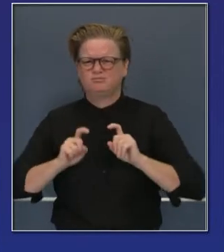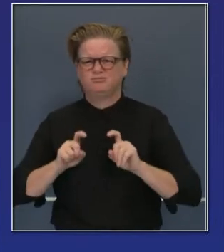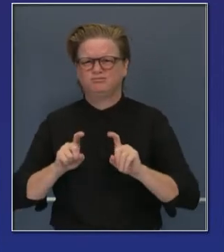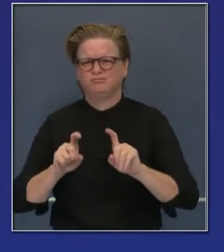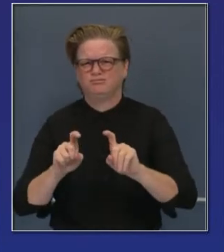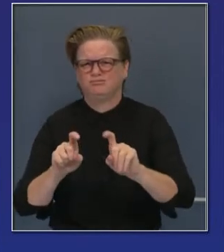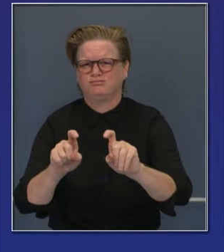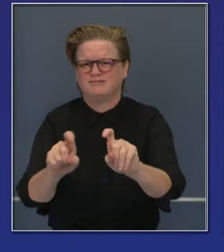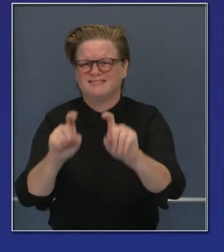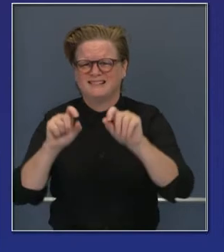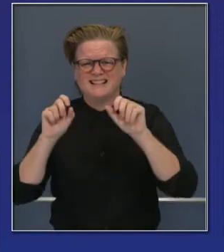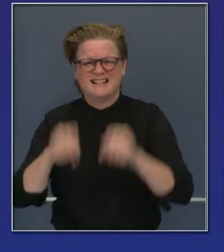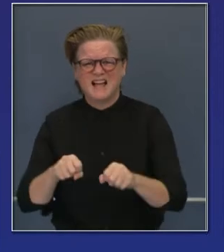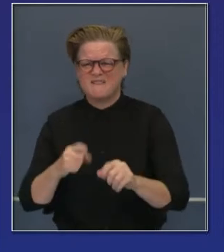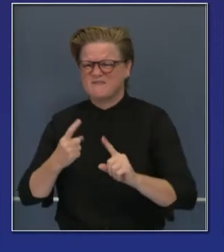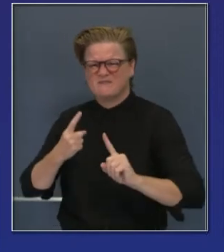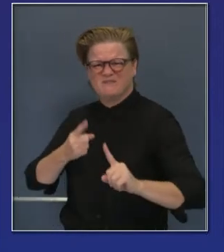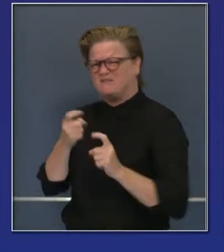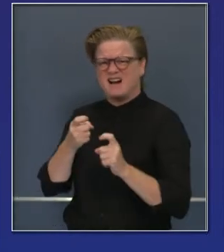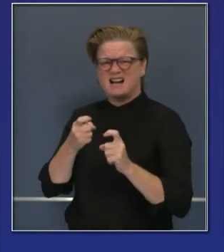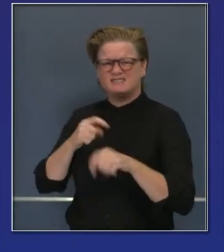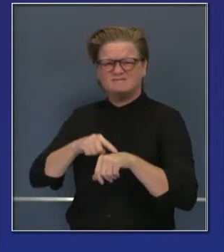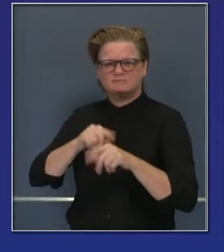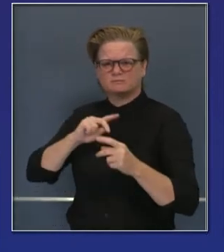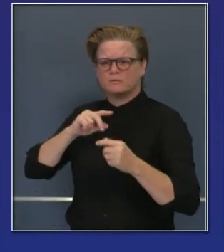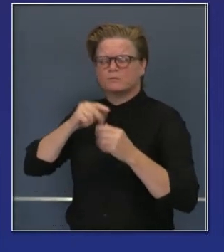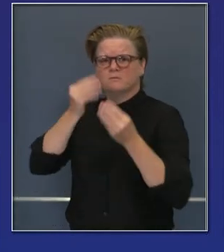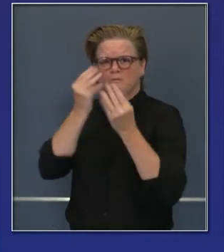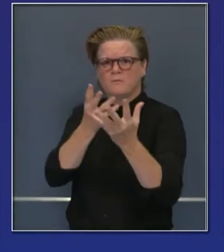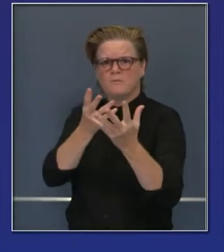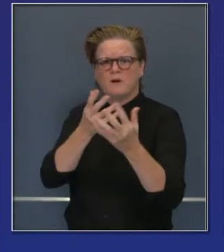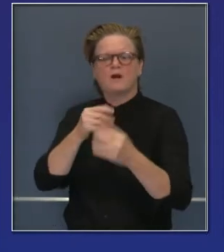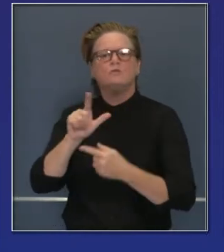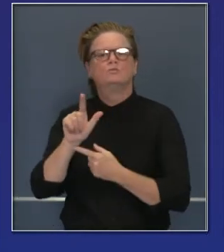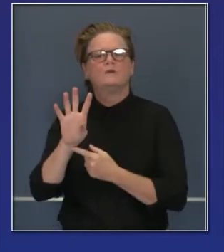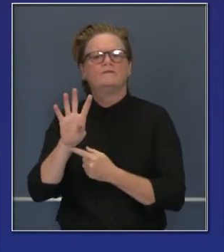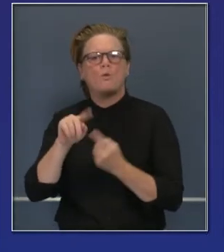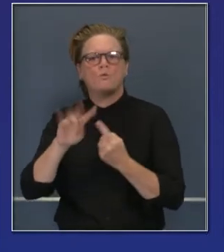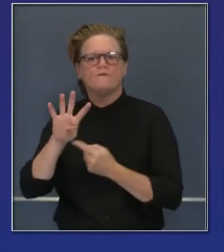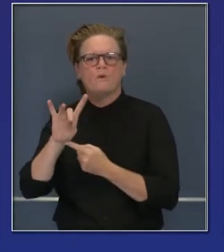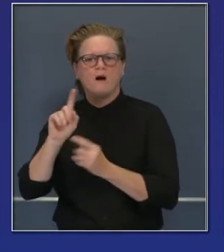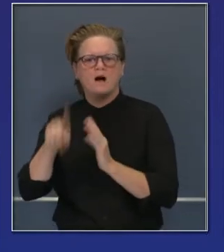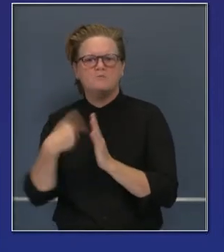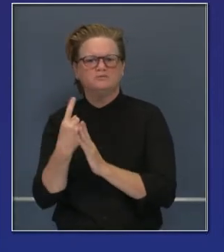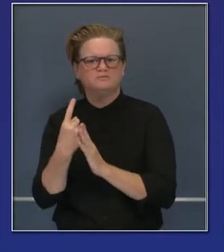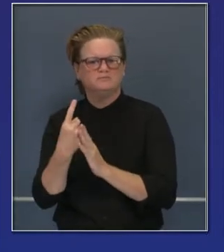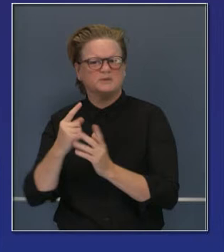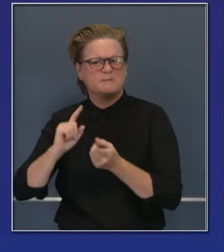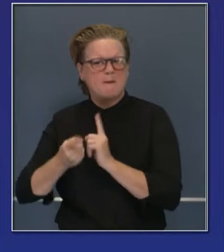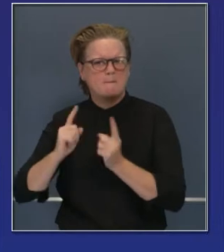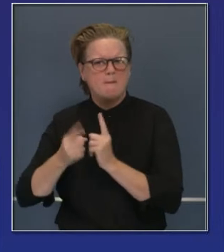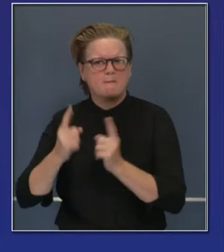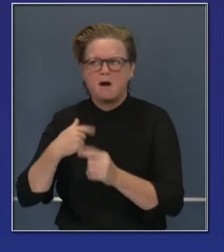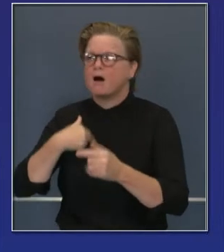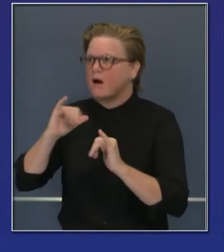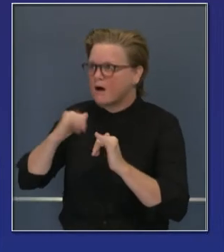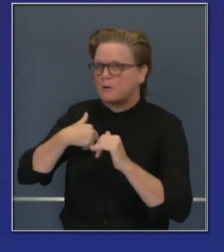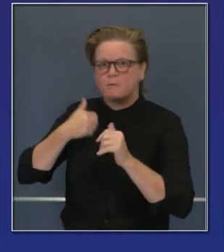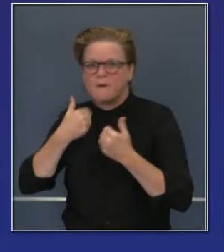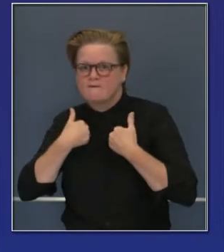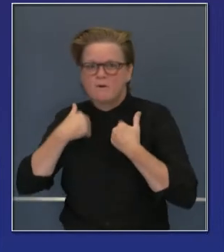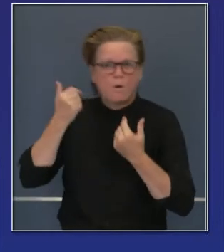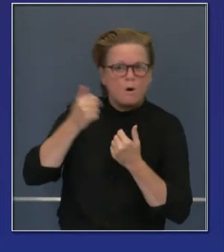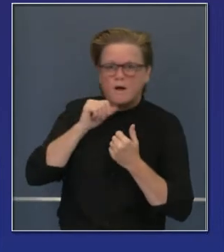capacidad de obtener resultados de pruebas en esas 24, 48 horas después del hecho. Queríamos hacer más fácil